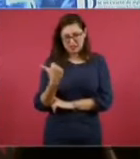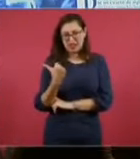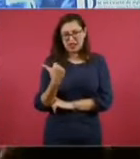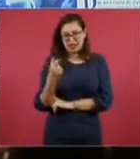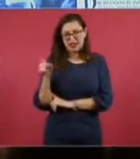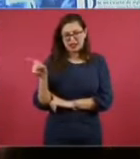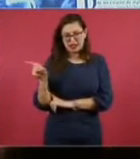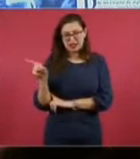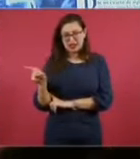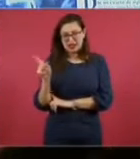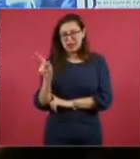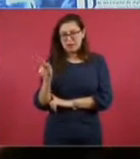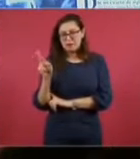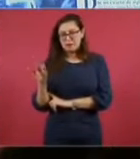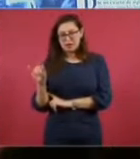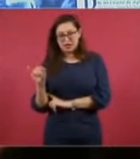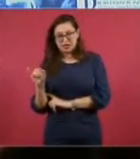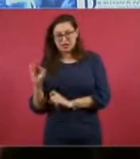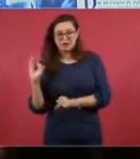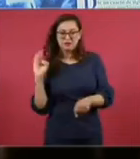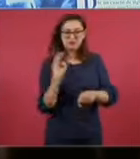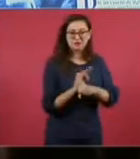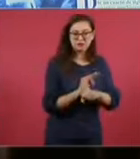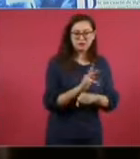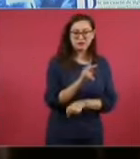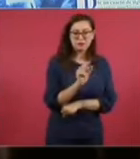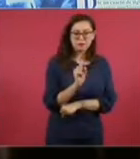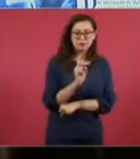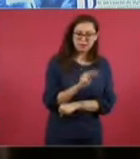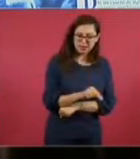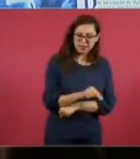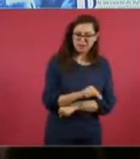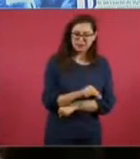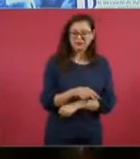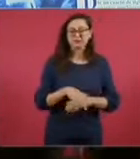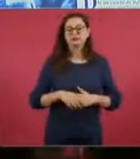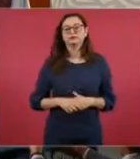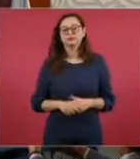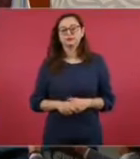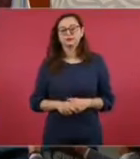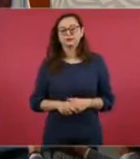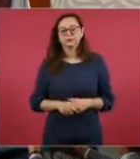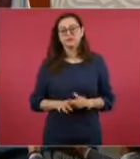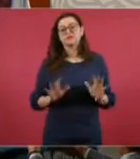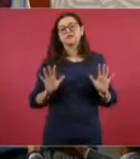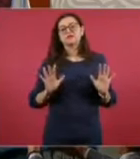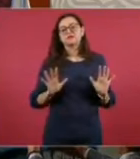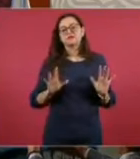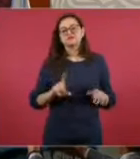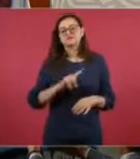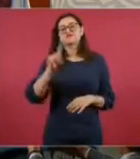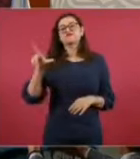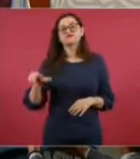Siendo del PRI, le ayudó al PAN y ya luego